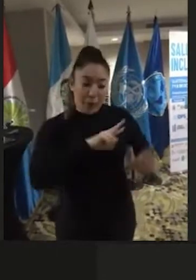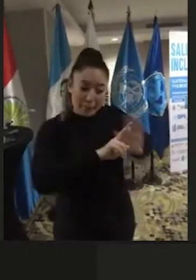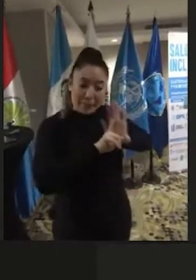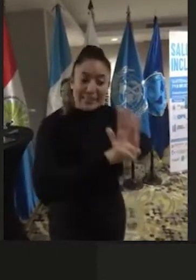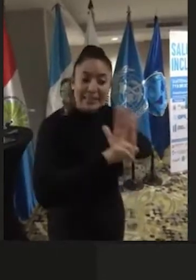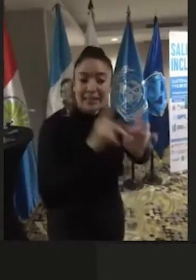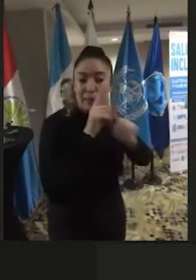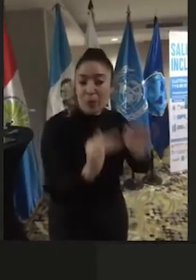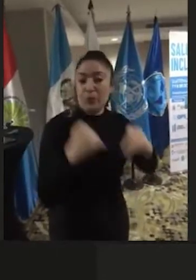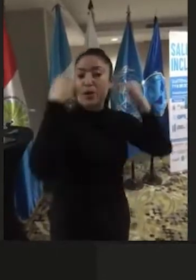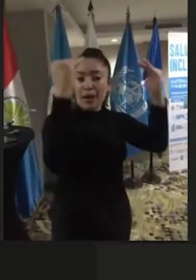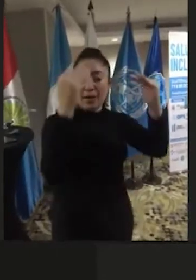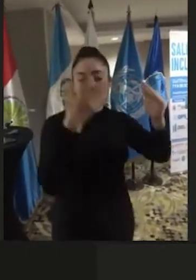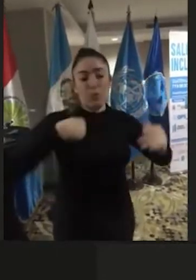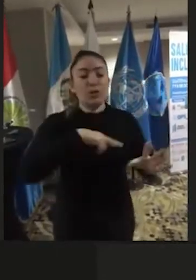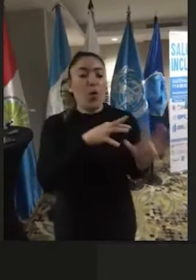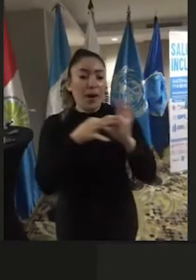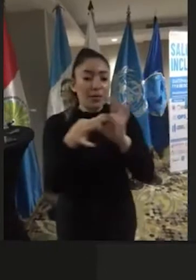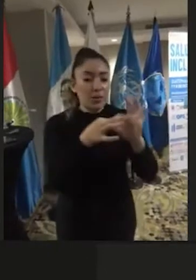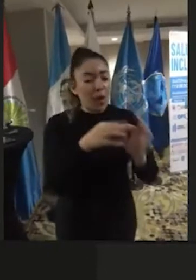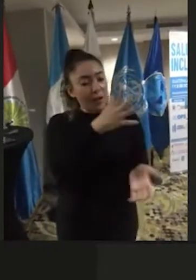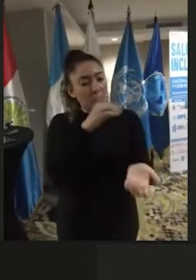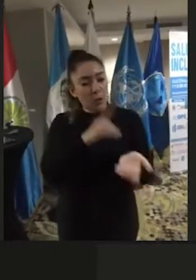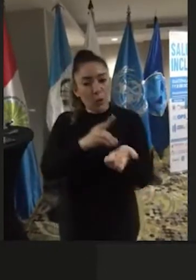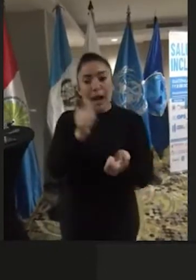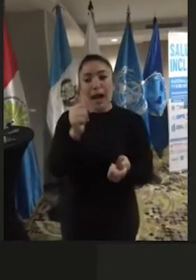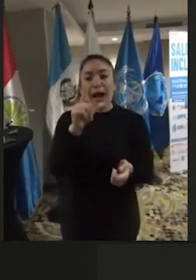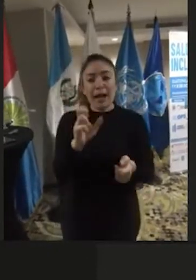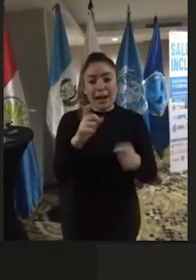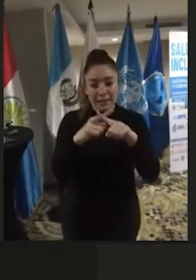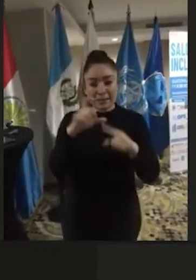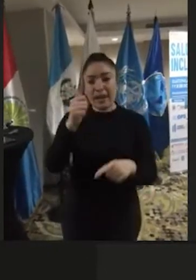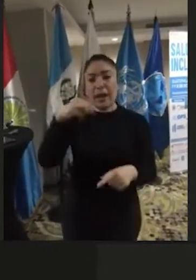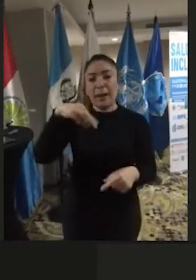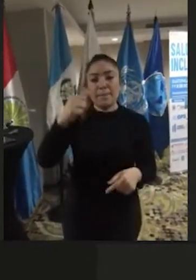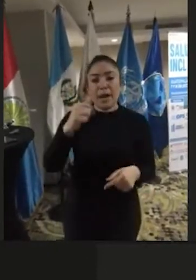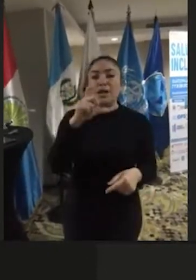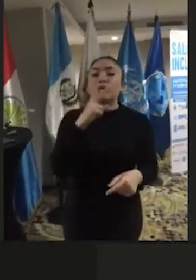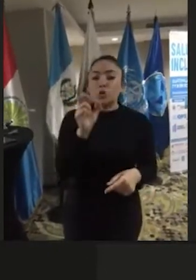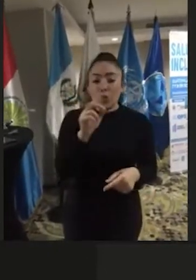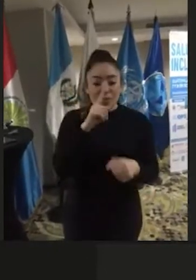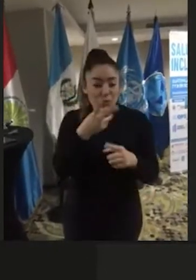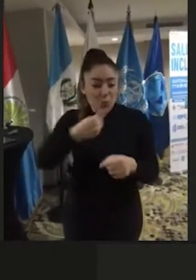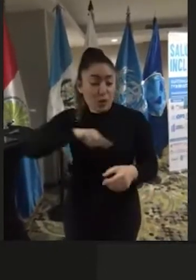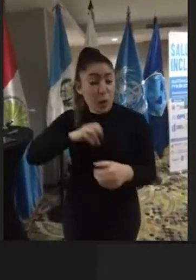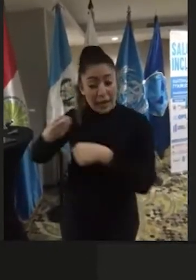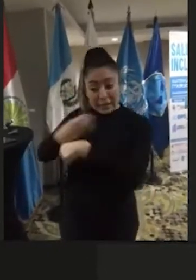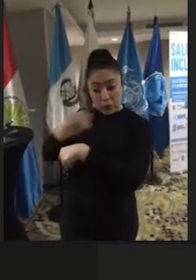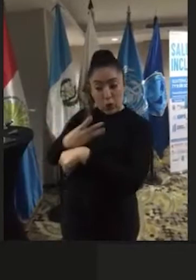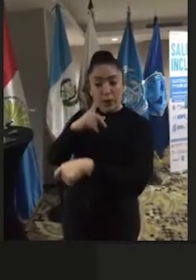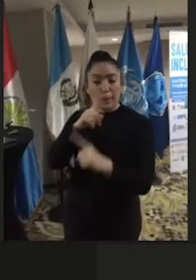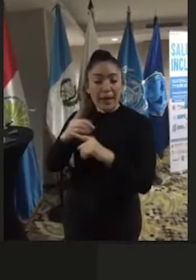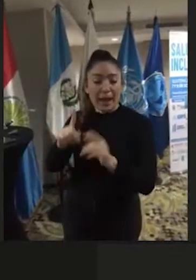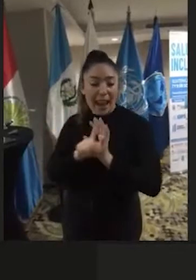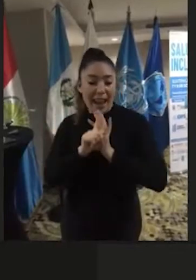autoridades de nuestra organización, al doctor Alex Camacho, que es nuestro asesor y el líder de nuestra organización,